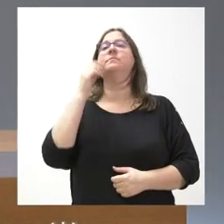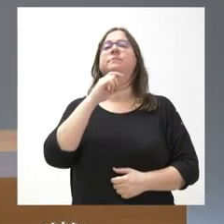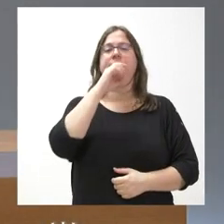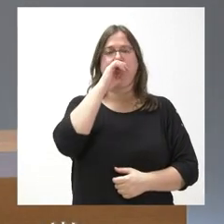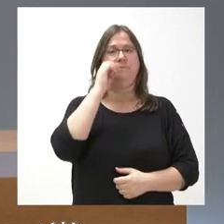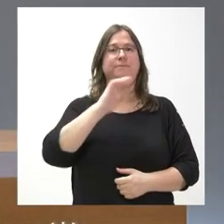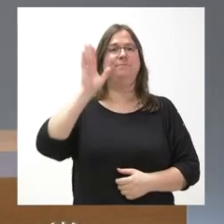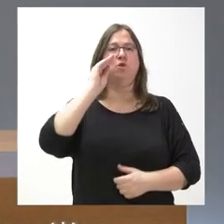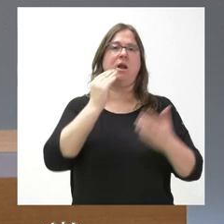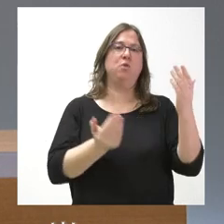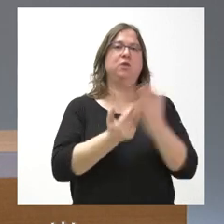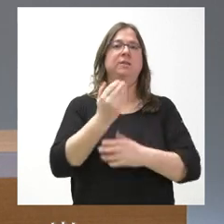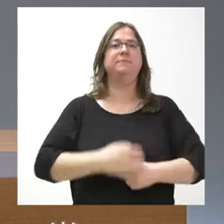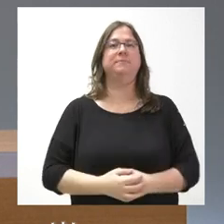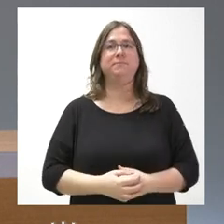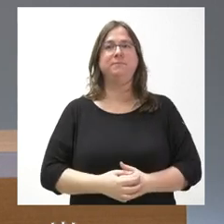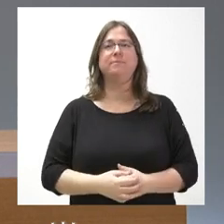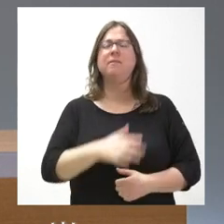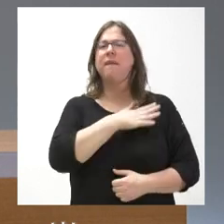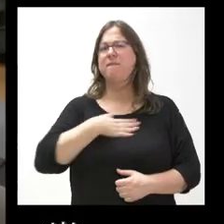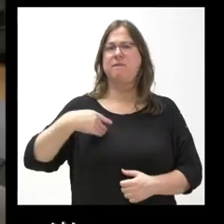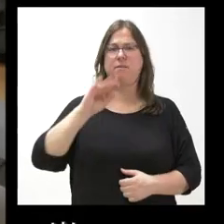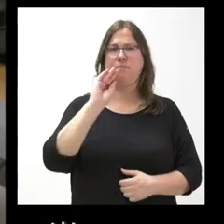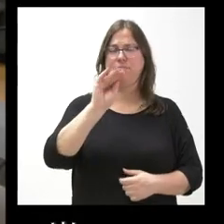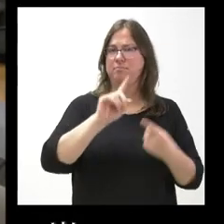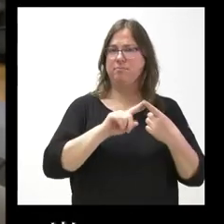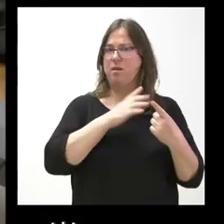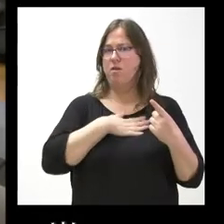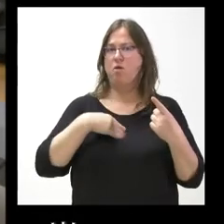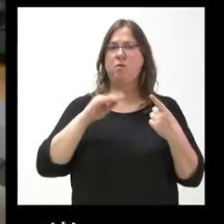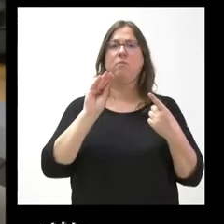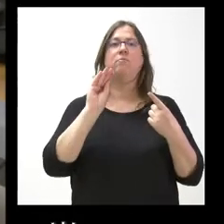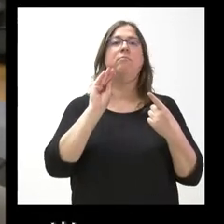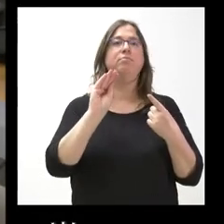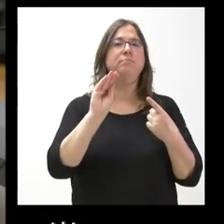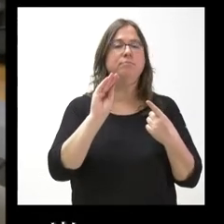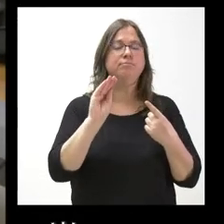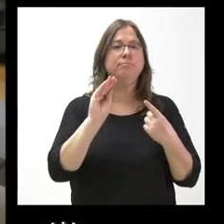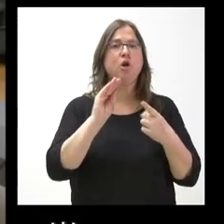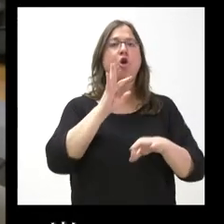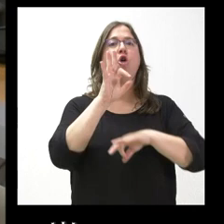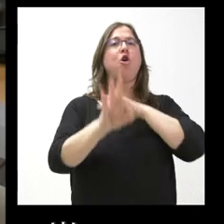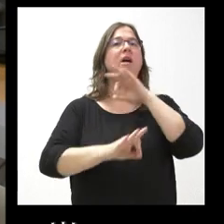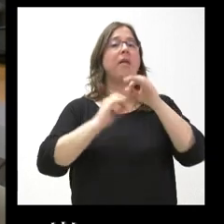Hola, buenos días. Quería preguntarle en primer lugar por el acto que he organizado vos